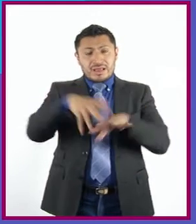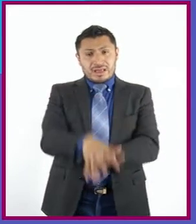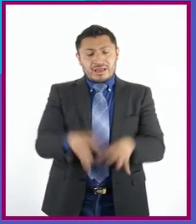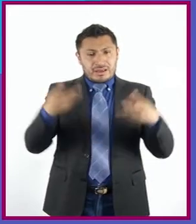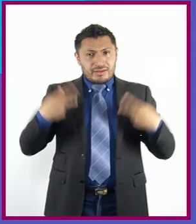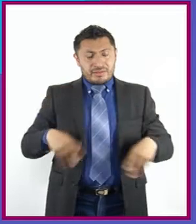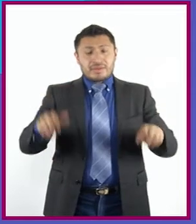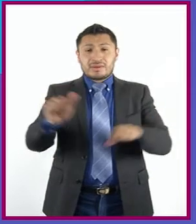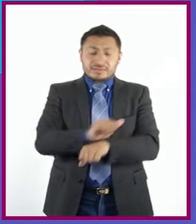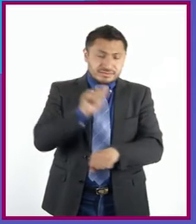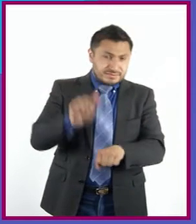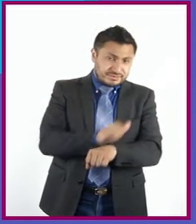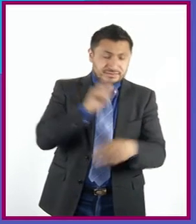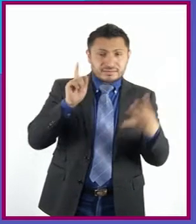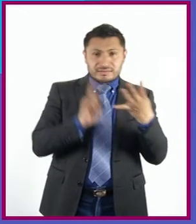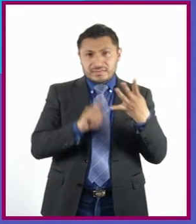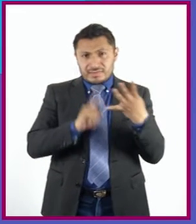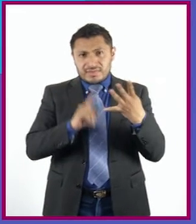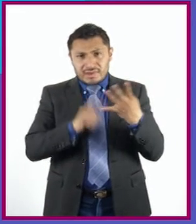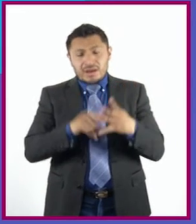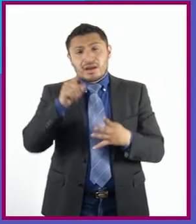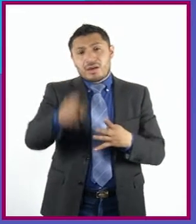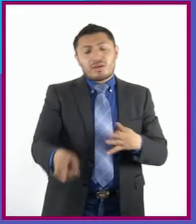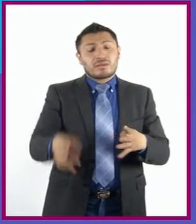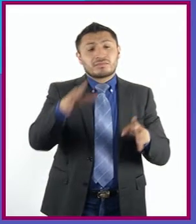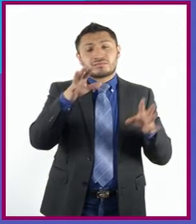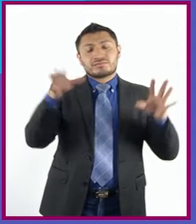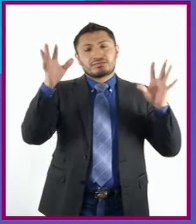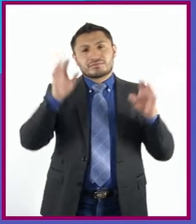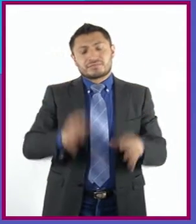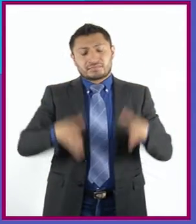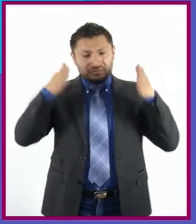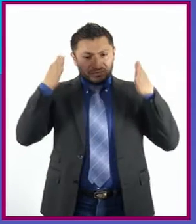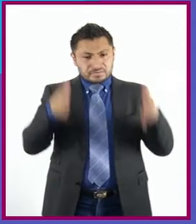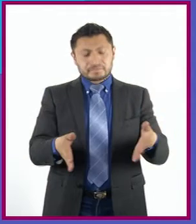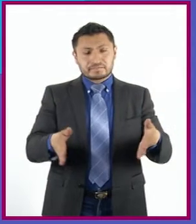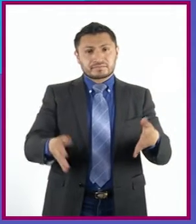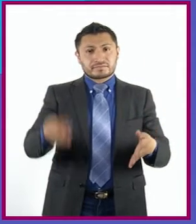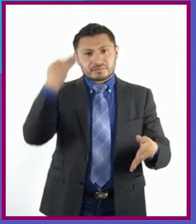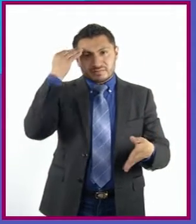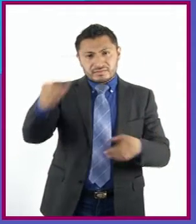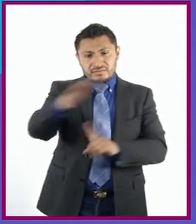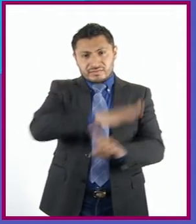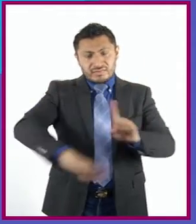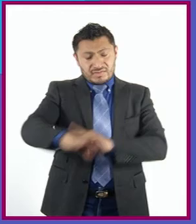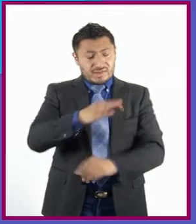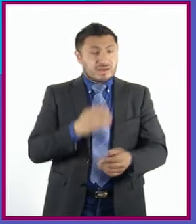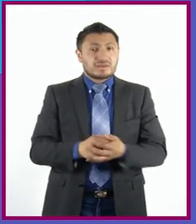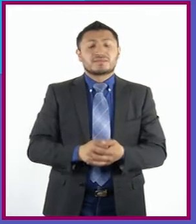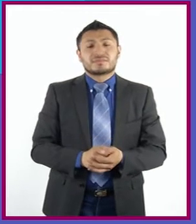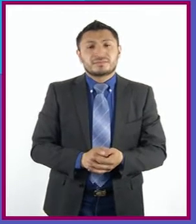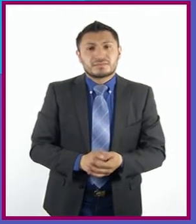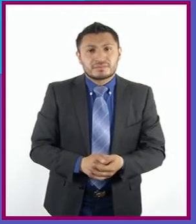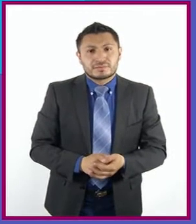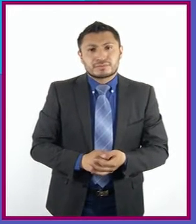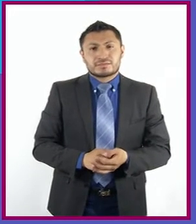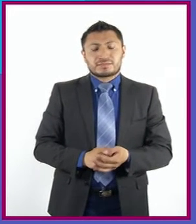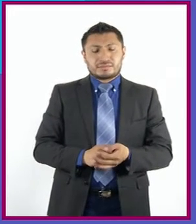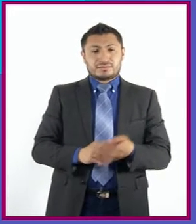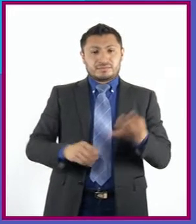personajes. Cuatro, definir el contexto de época a la actualidad. Cinco,